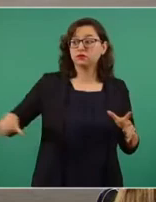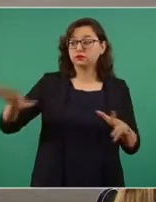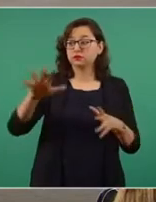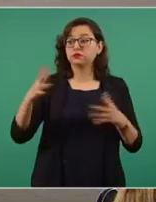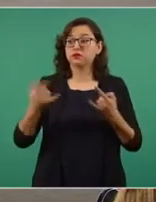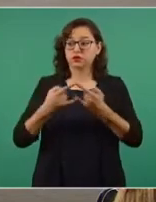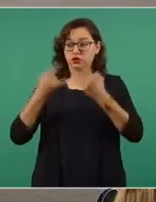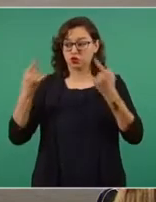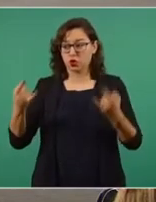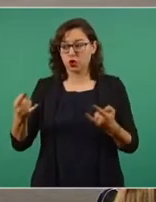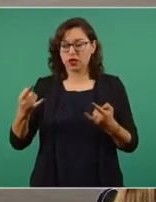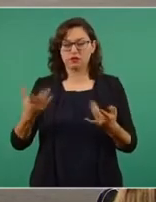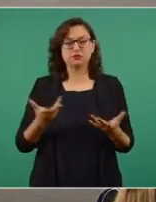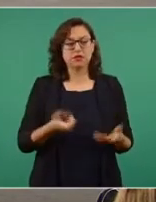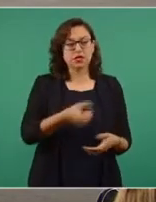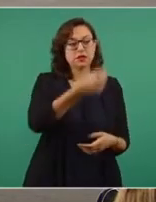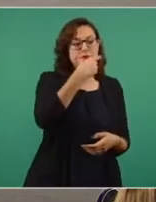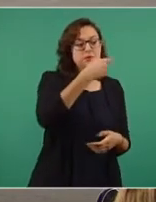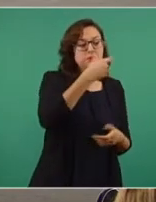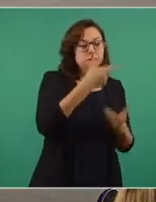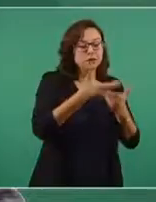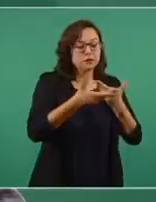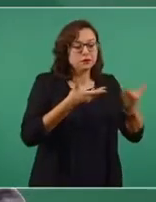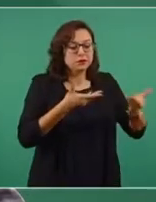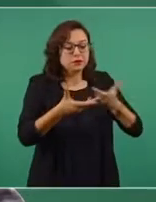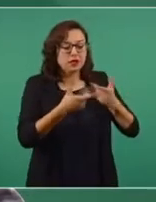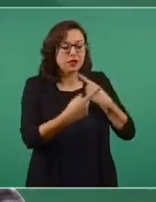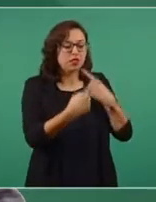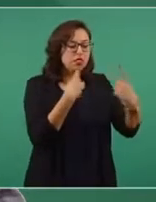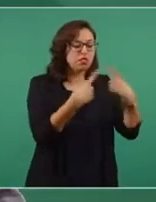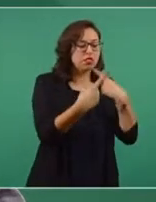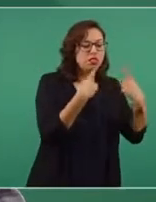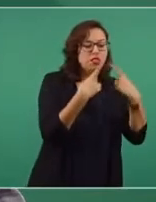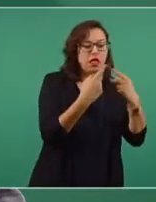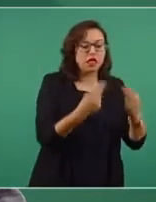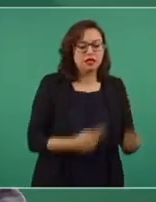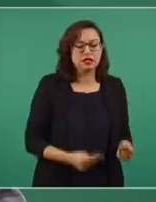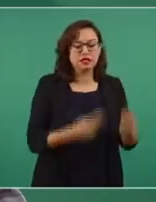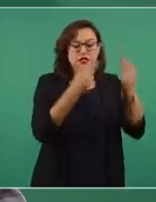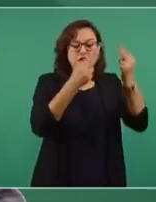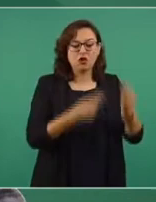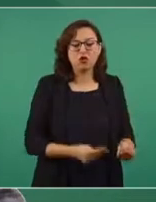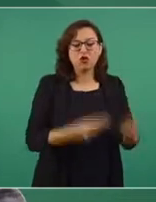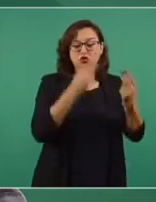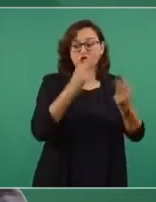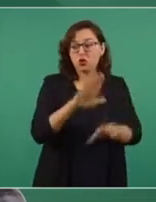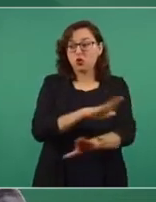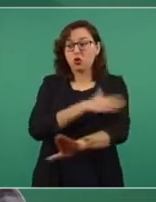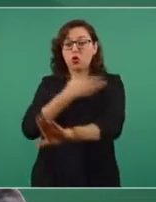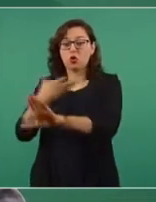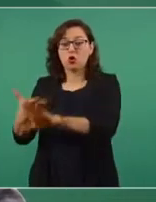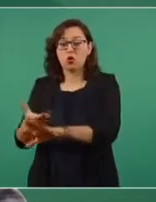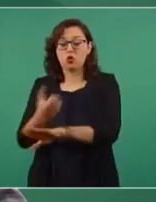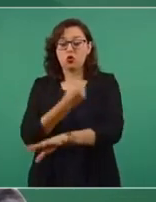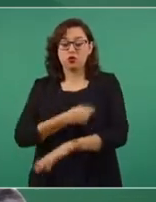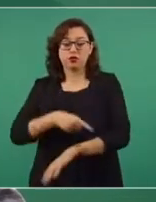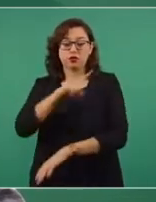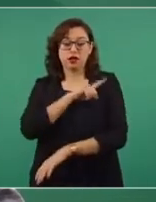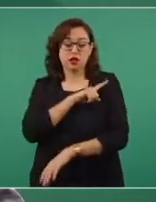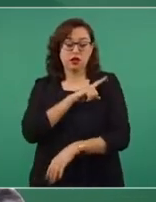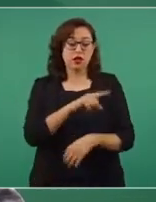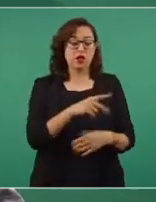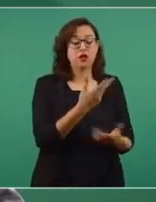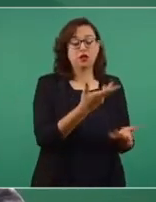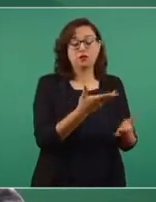negoció y se puso en riesgo la salud de los mexicanos con la compra de los medicamentos de 2012 a